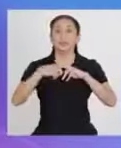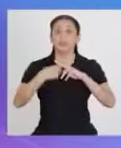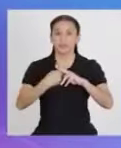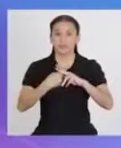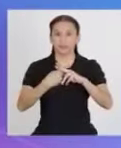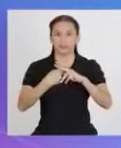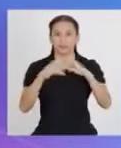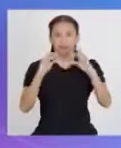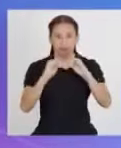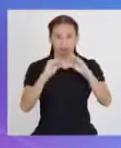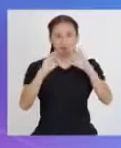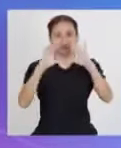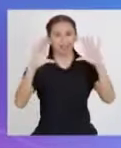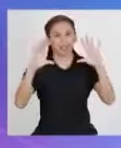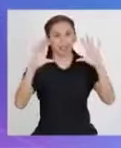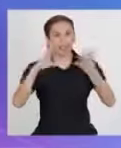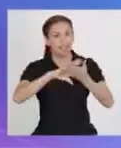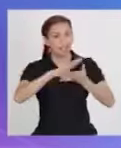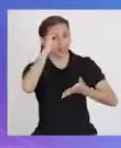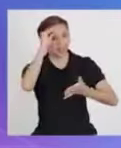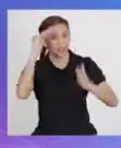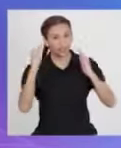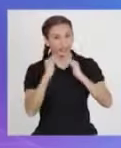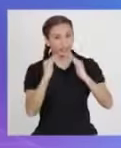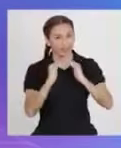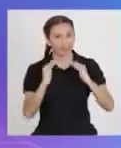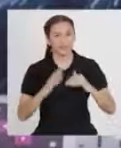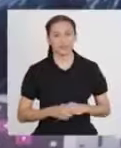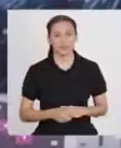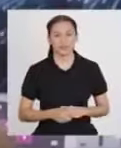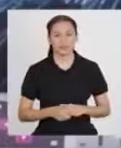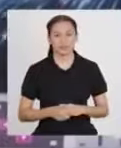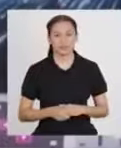Iniciando. Conexión Aprendo en Casa.